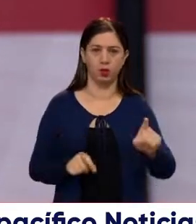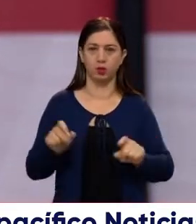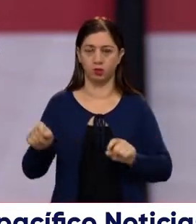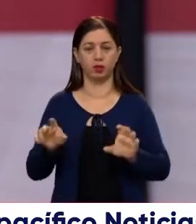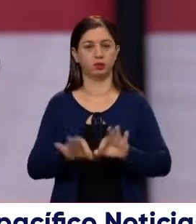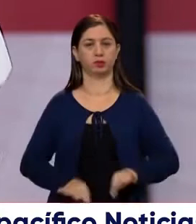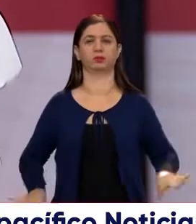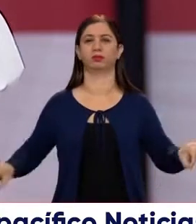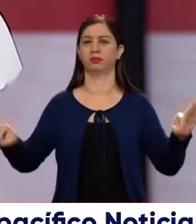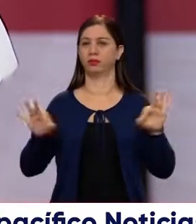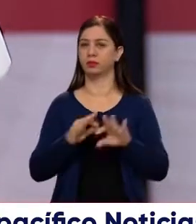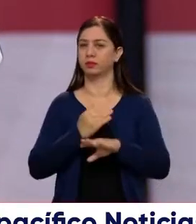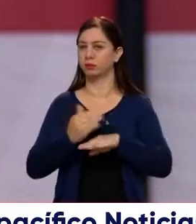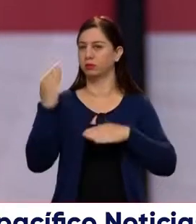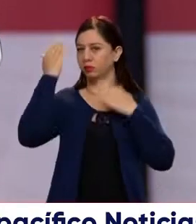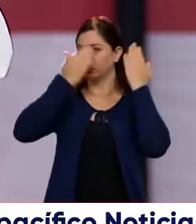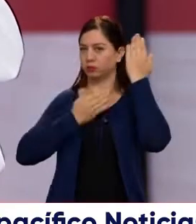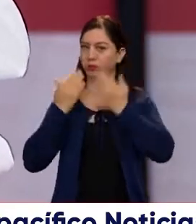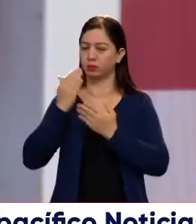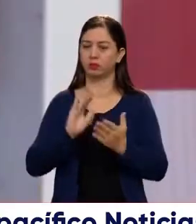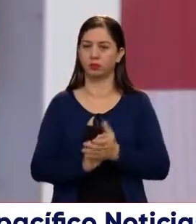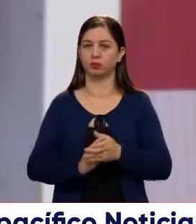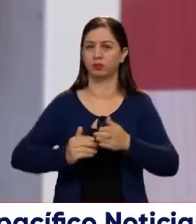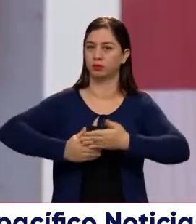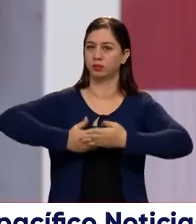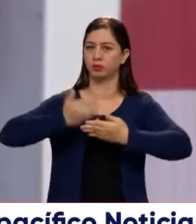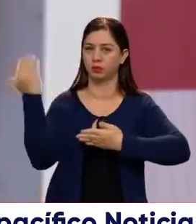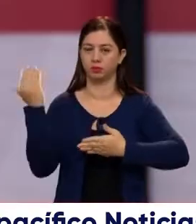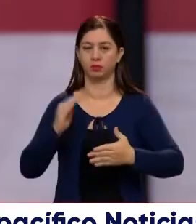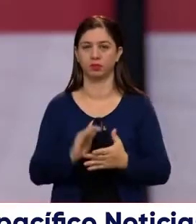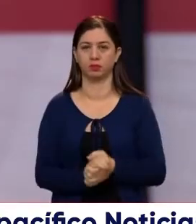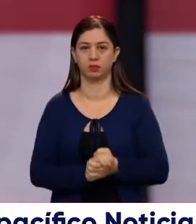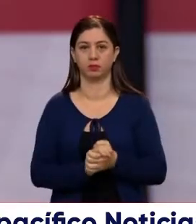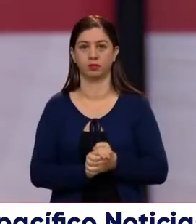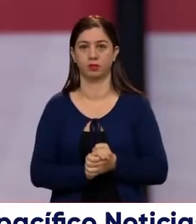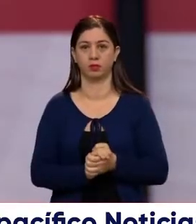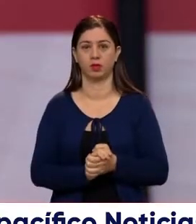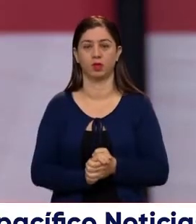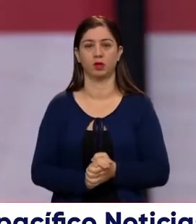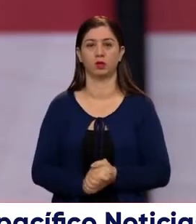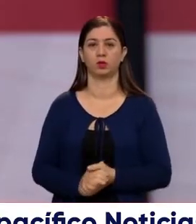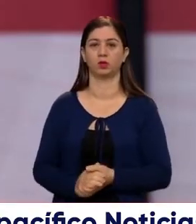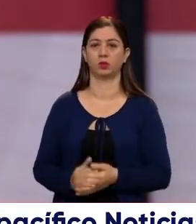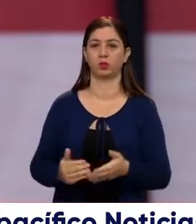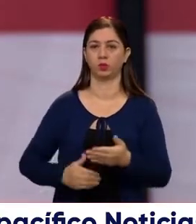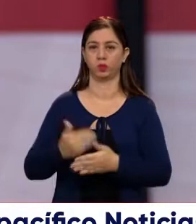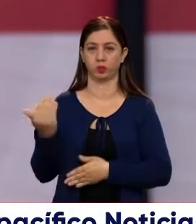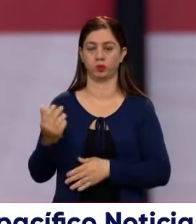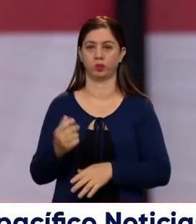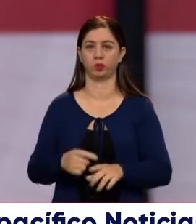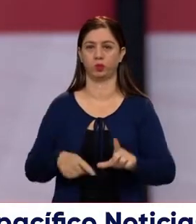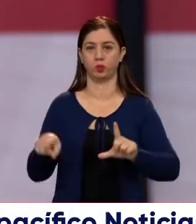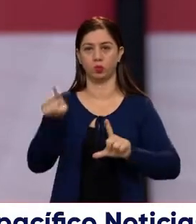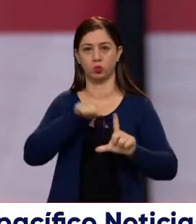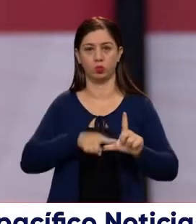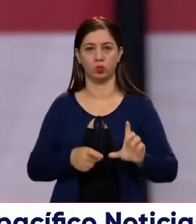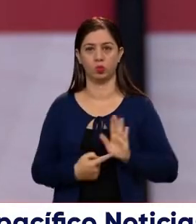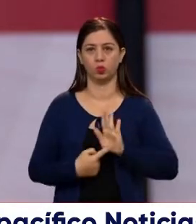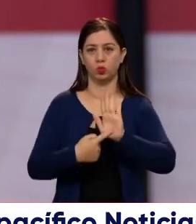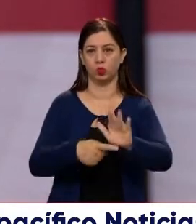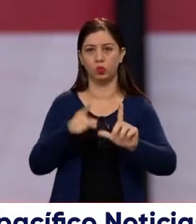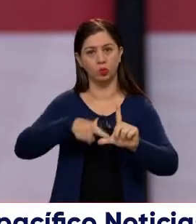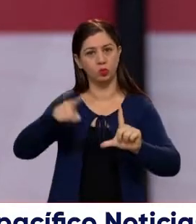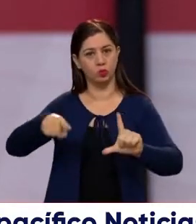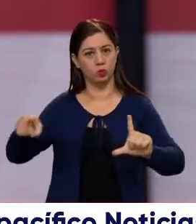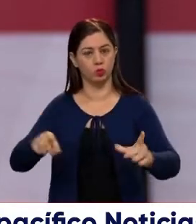importantes, y ahí vamos analizando. Arrancamos con esta imagen o con este gráfico que ustedes van a ver en pantalla.